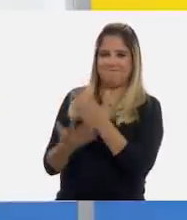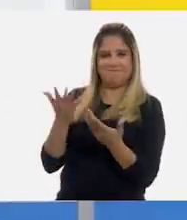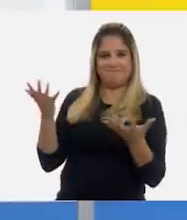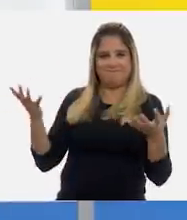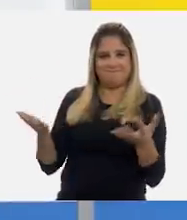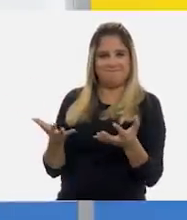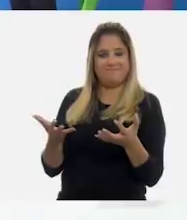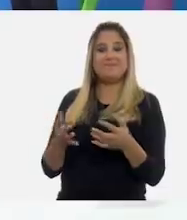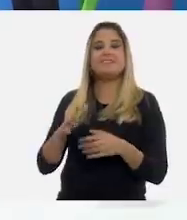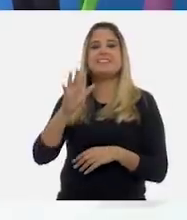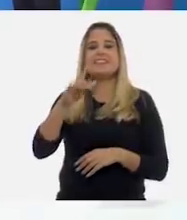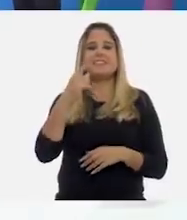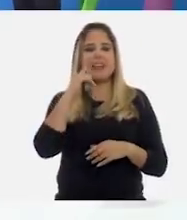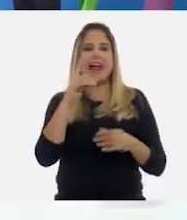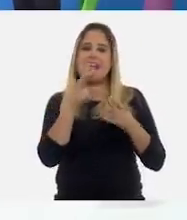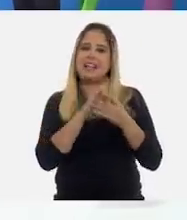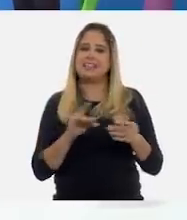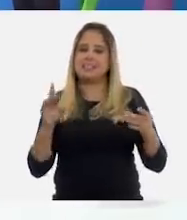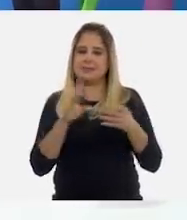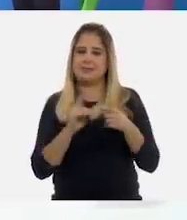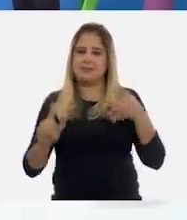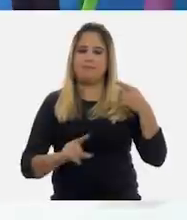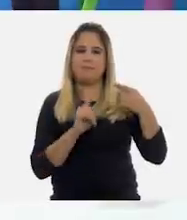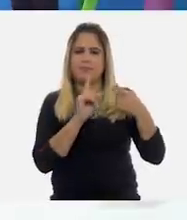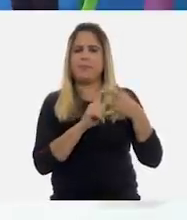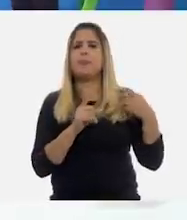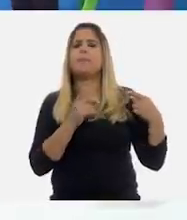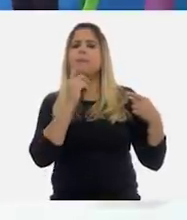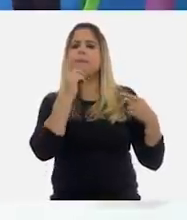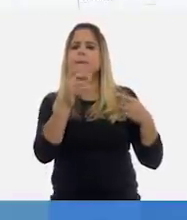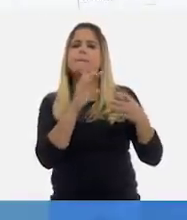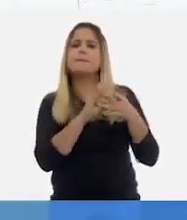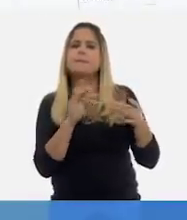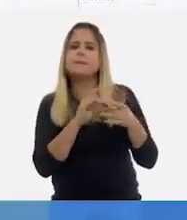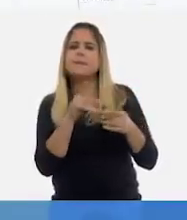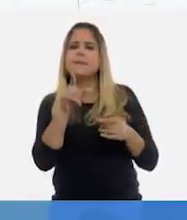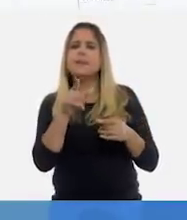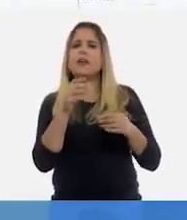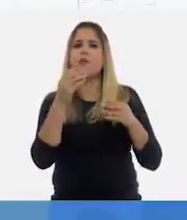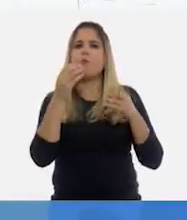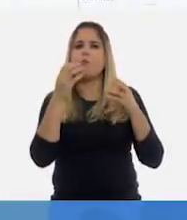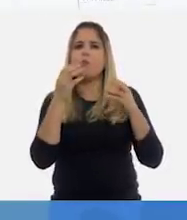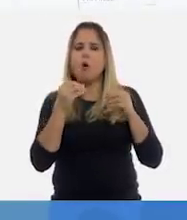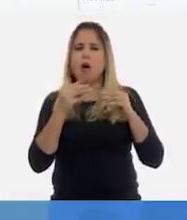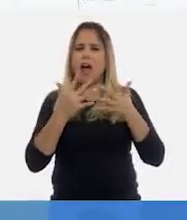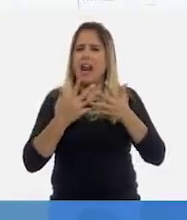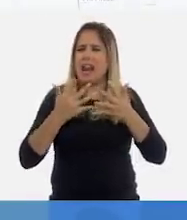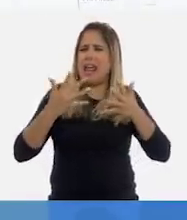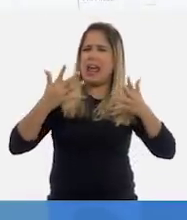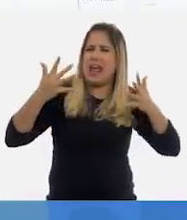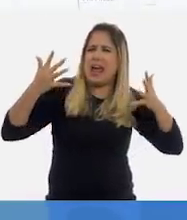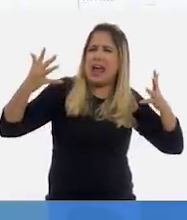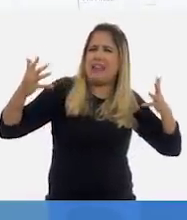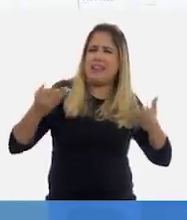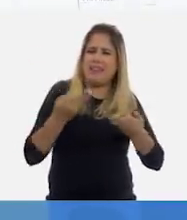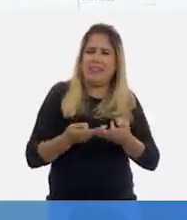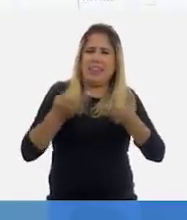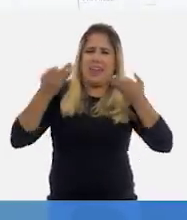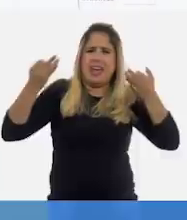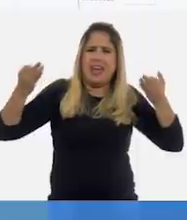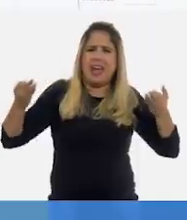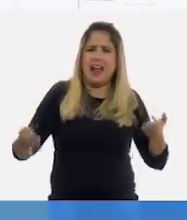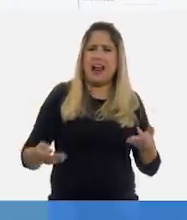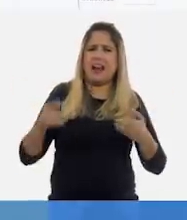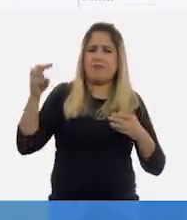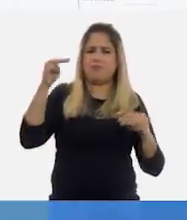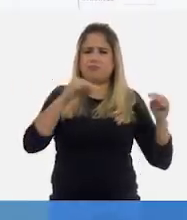Viene la primera definición. Dice, amplias extensiones de terreno a pocos